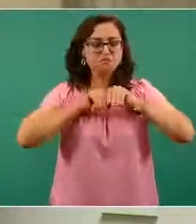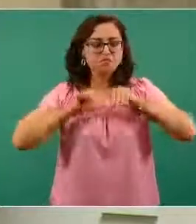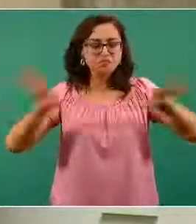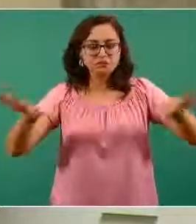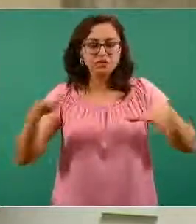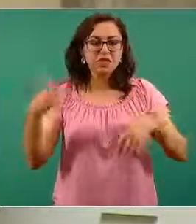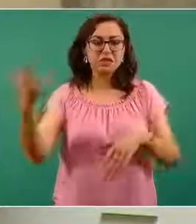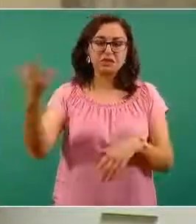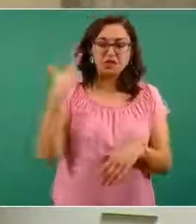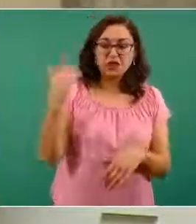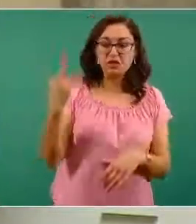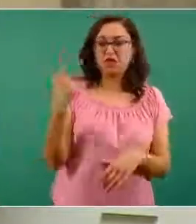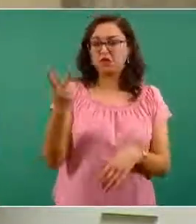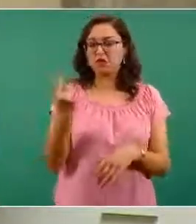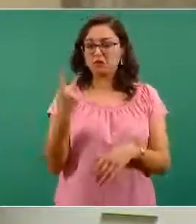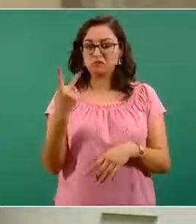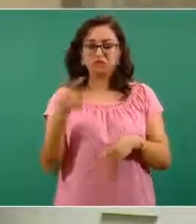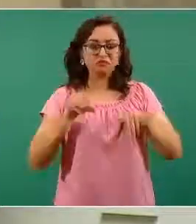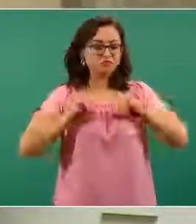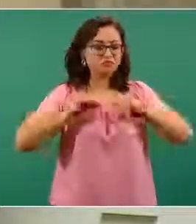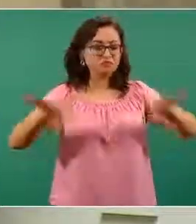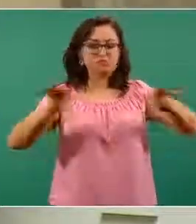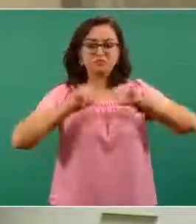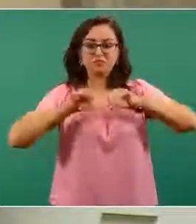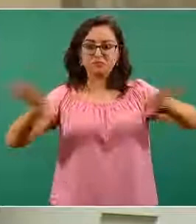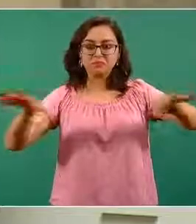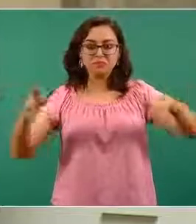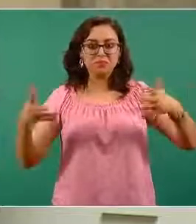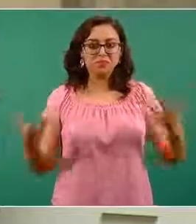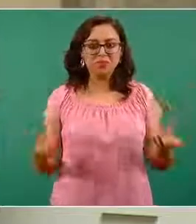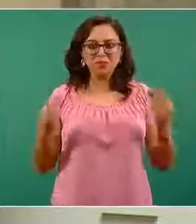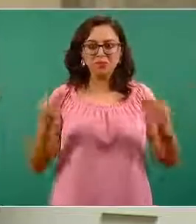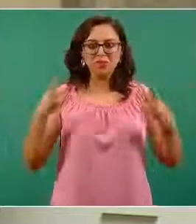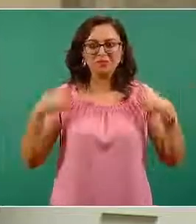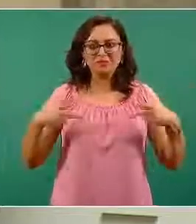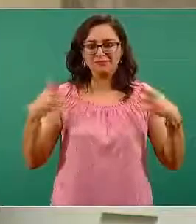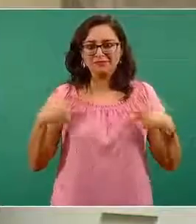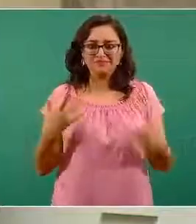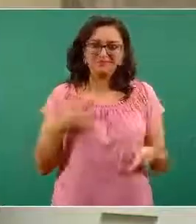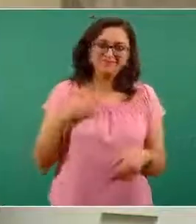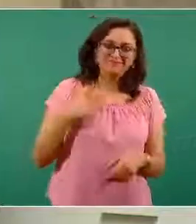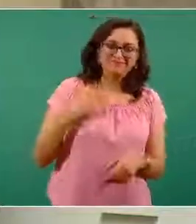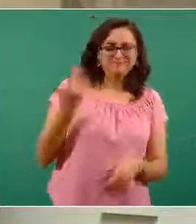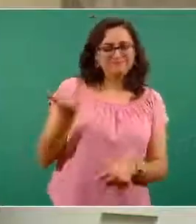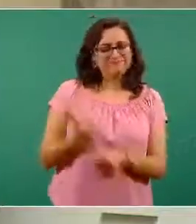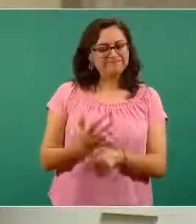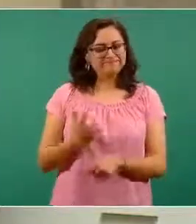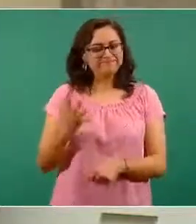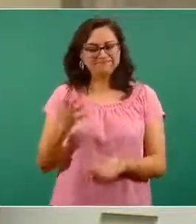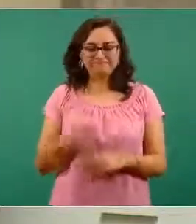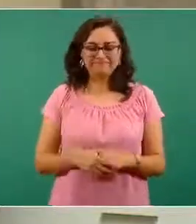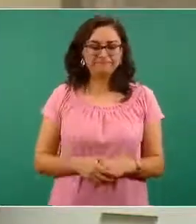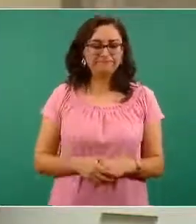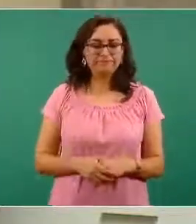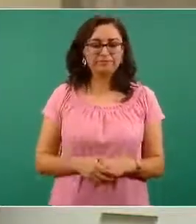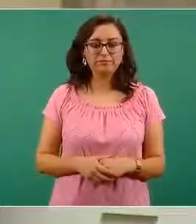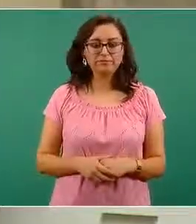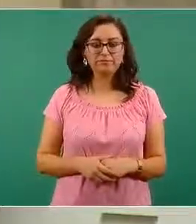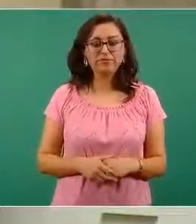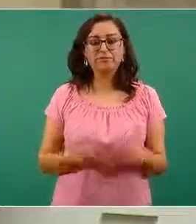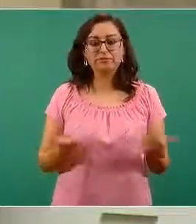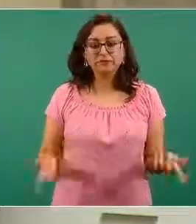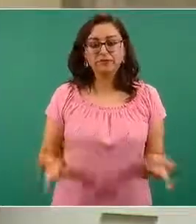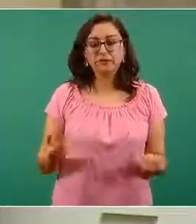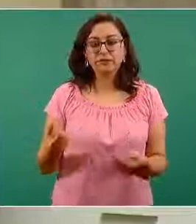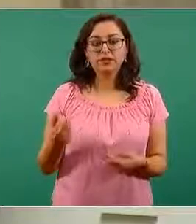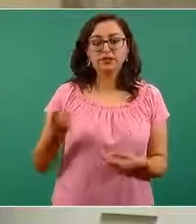en radio y televisión de estas manifestaciones. Mucha gente resulta afectada. Cuando pasamos, bueno, las personas que ya le llevamos dando